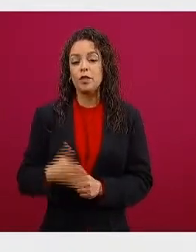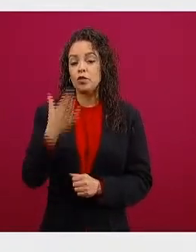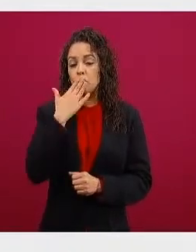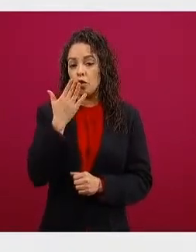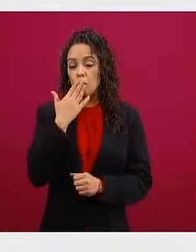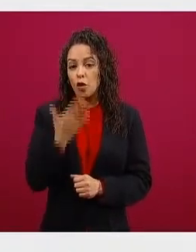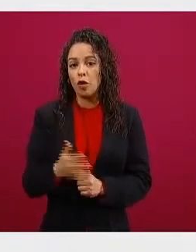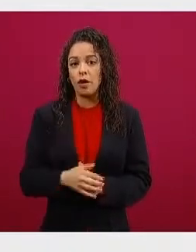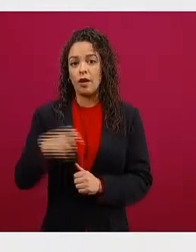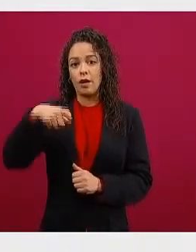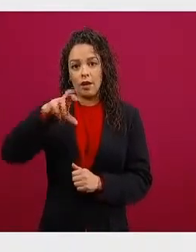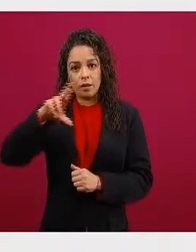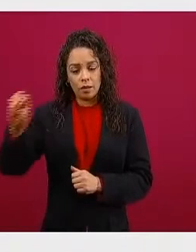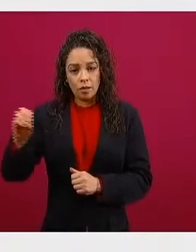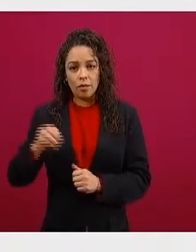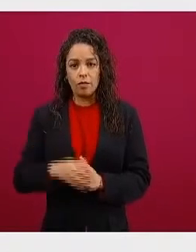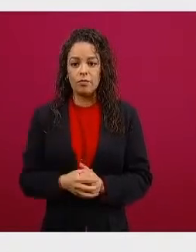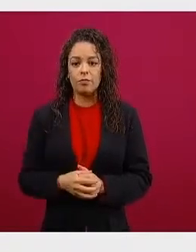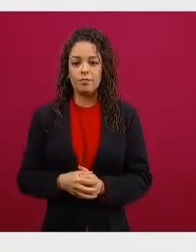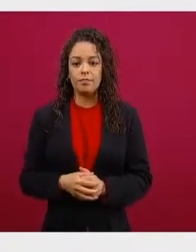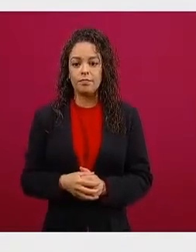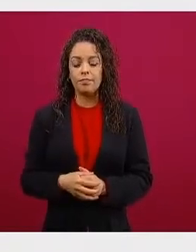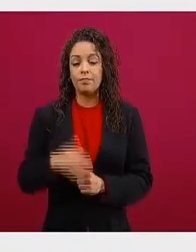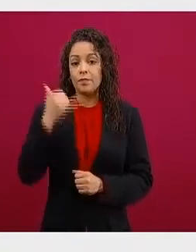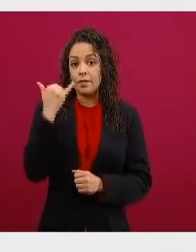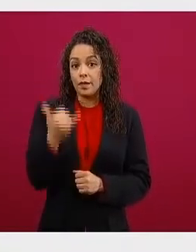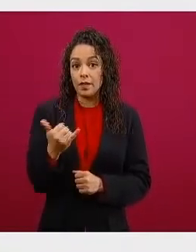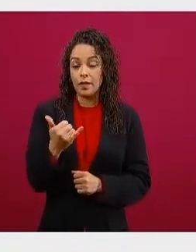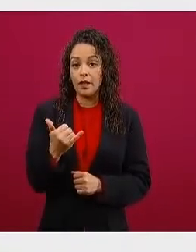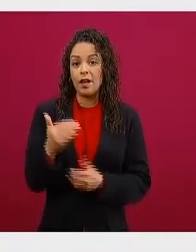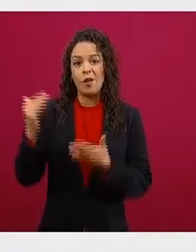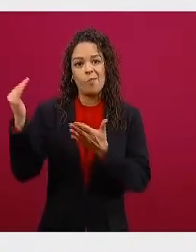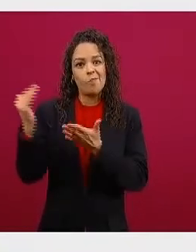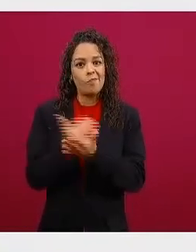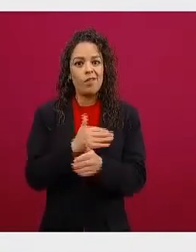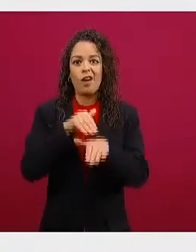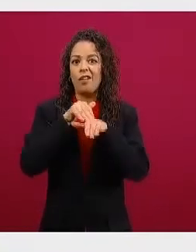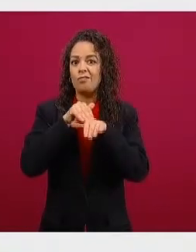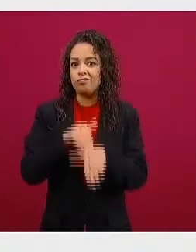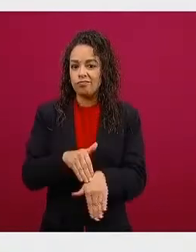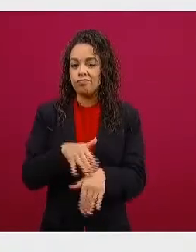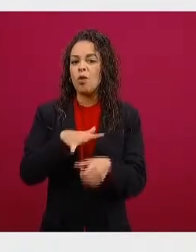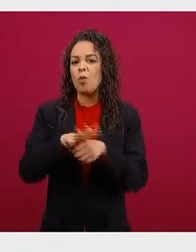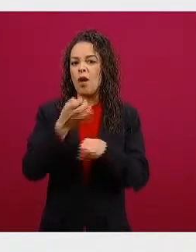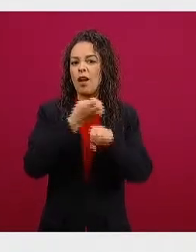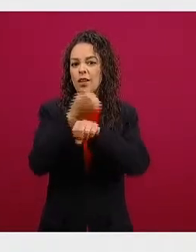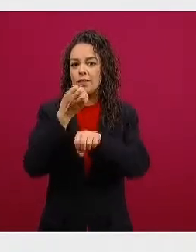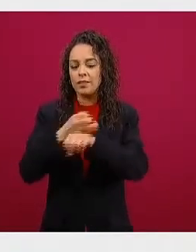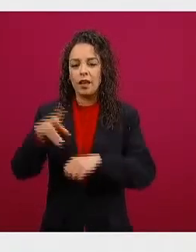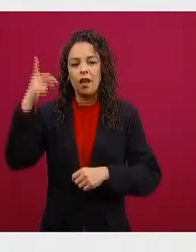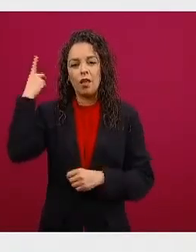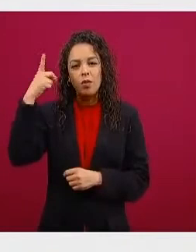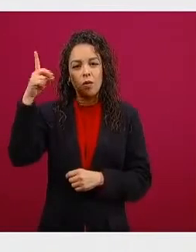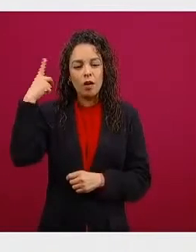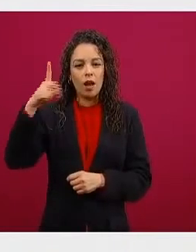Quintana Roo y las que tienen menor cumplimiento pues es Durango Colima